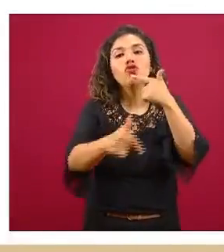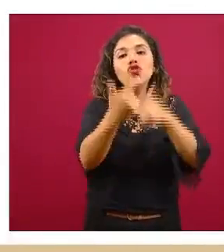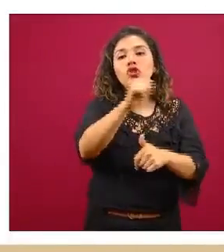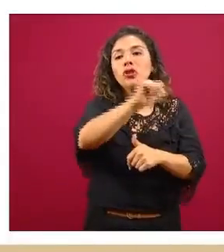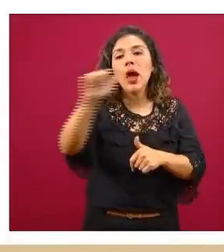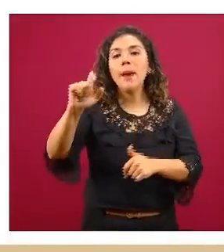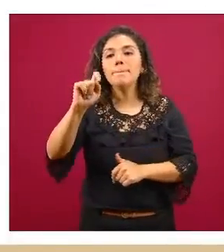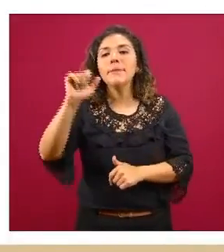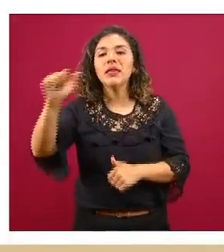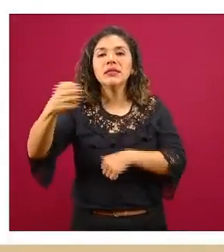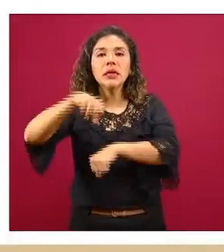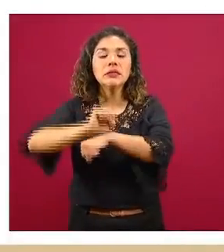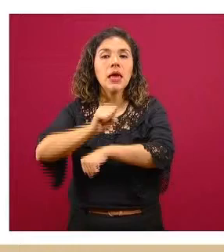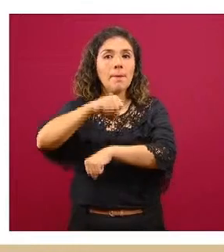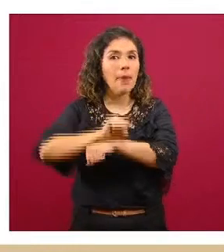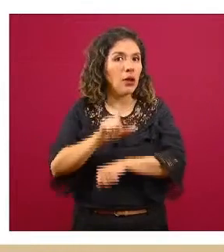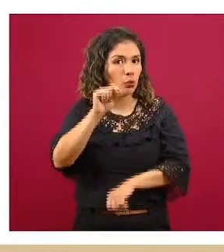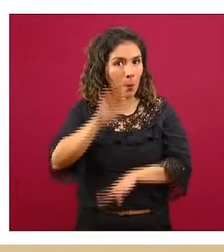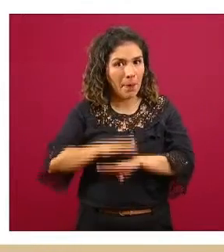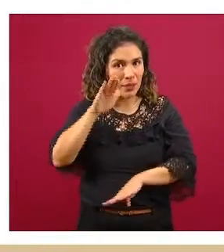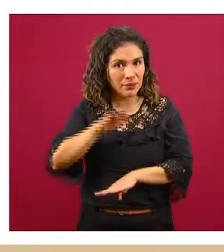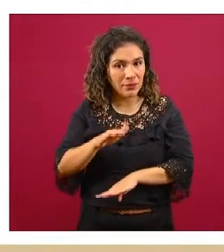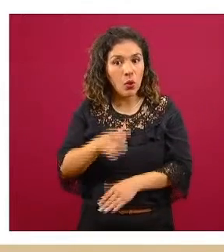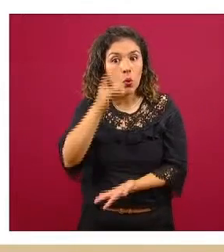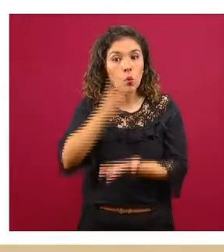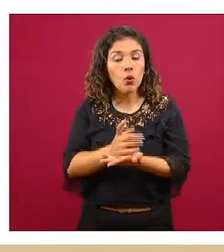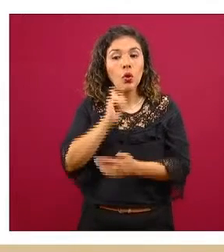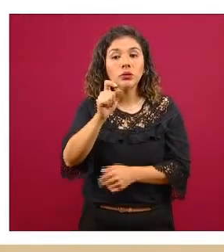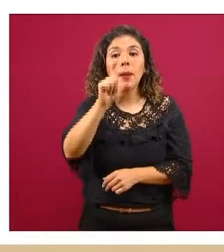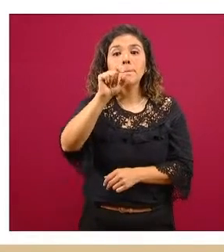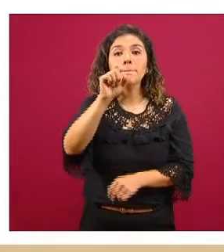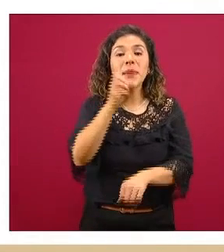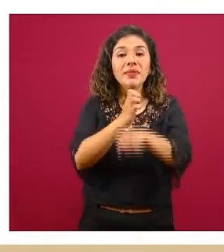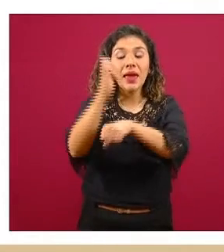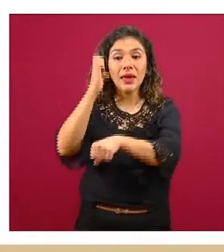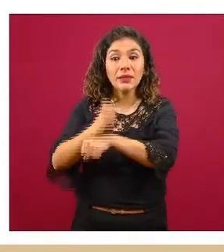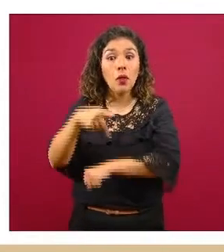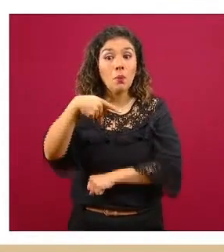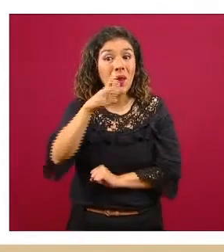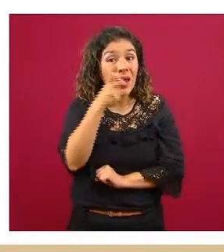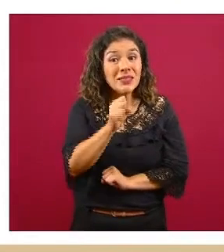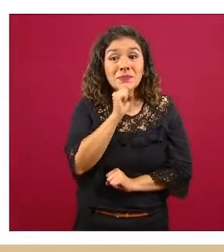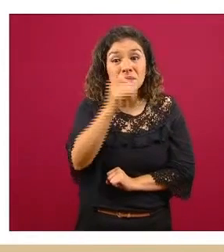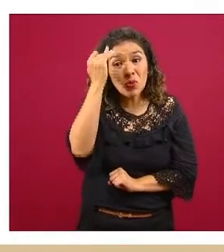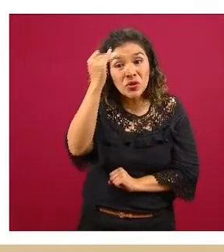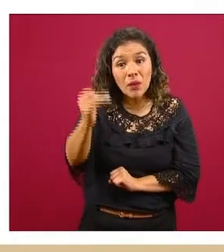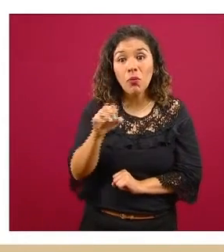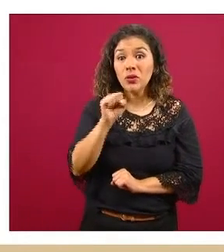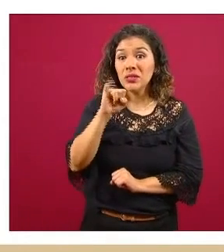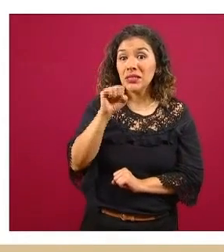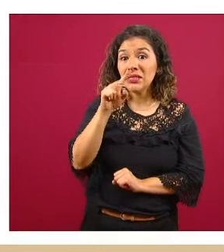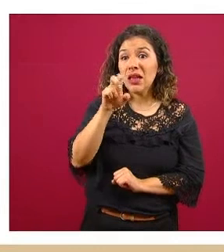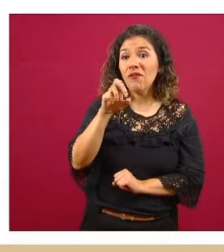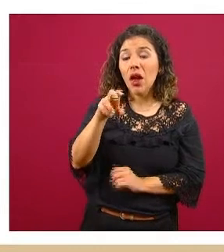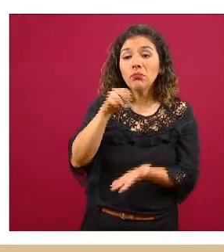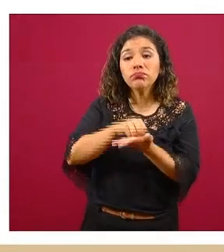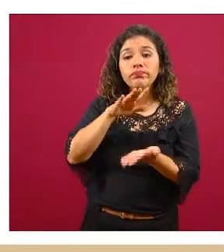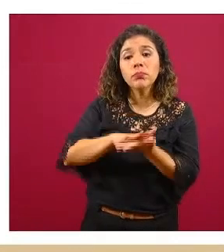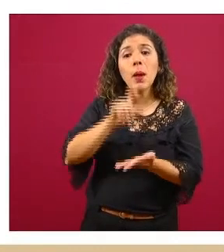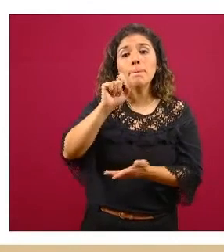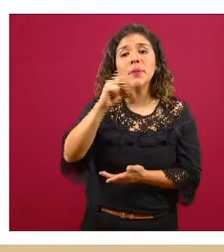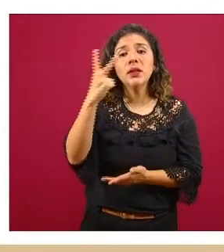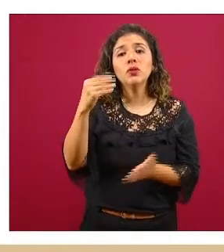semana 12 a la 26 y solamente son en 20 estados pero en este periodo el CISBER registró 22